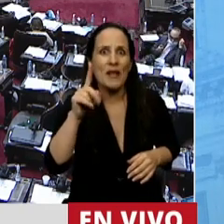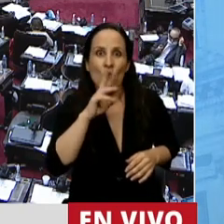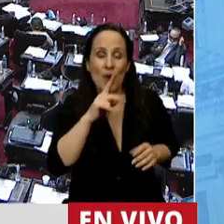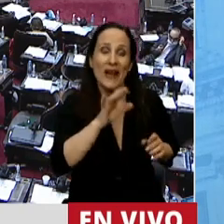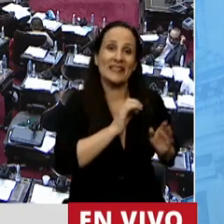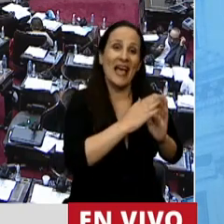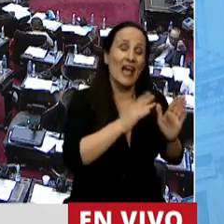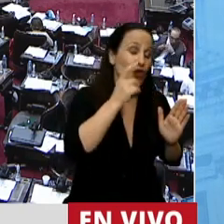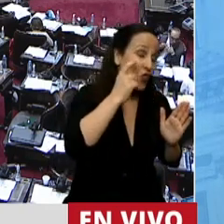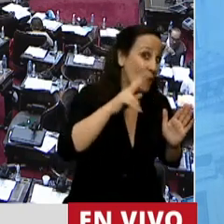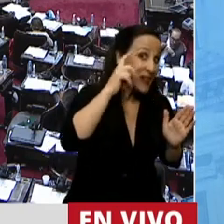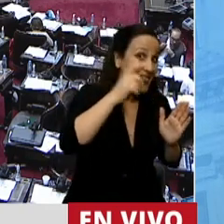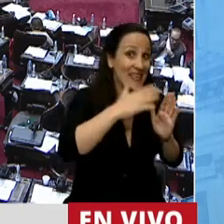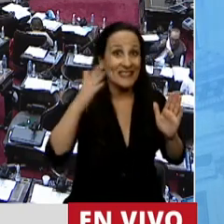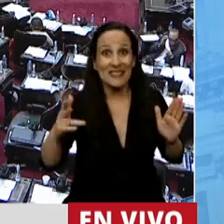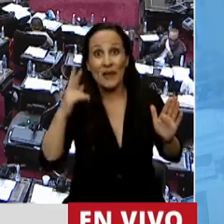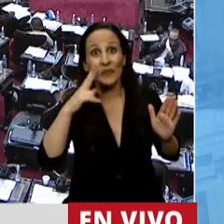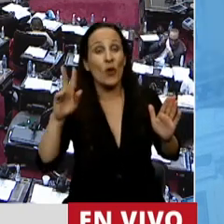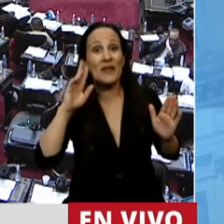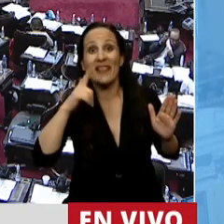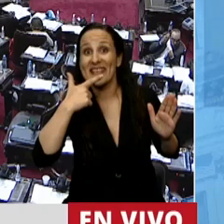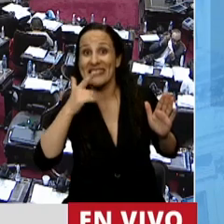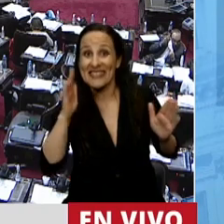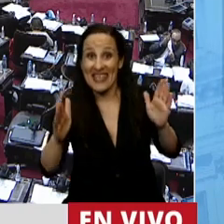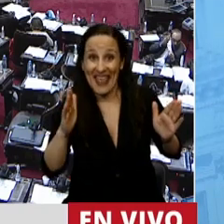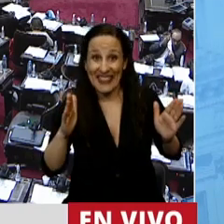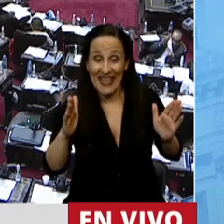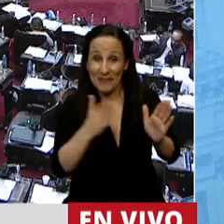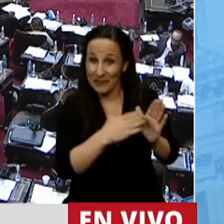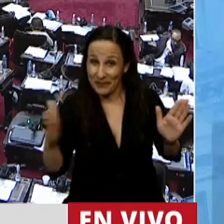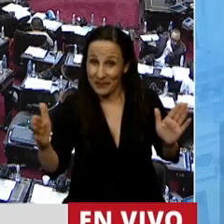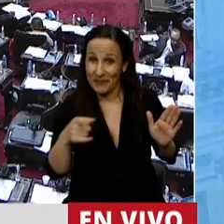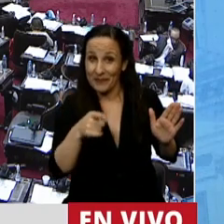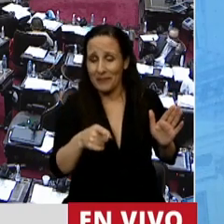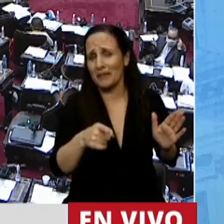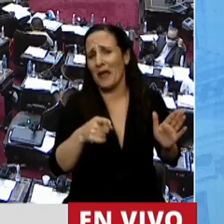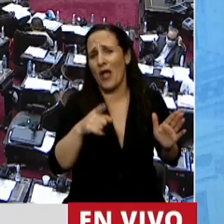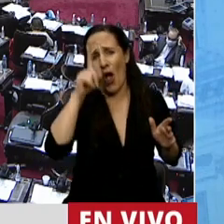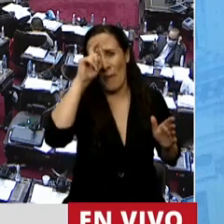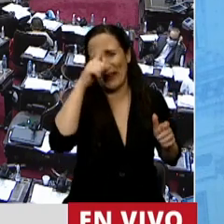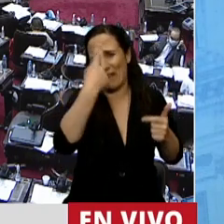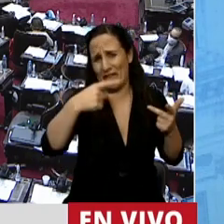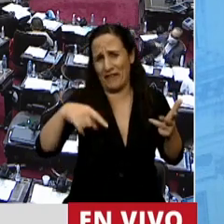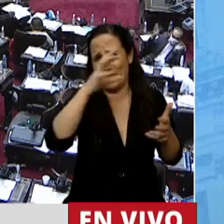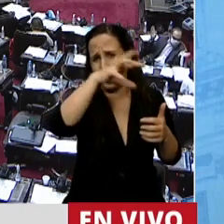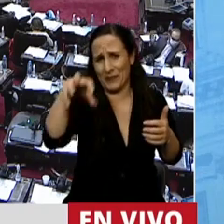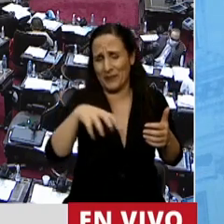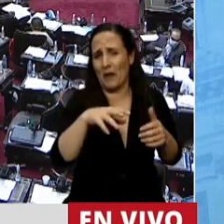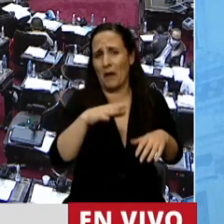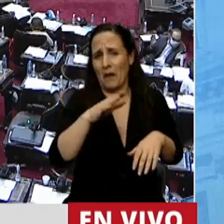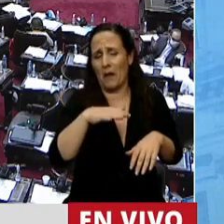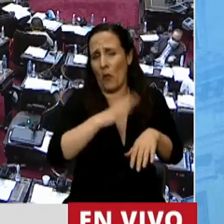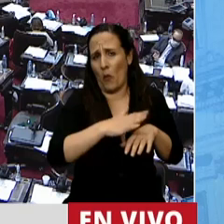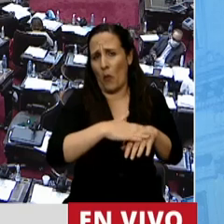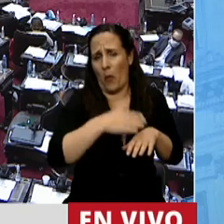el año 2010 y el 2017 regresaron de distintos hospitales por abortos